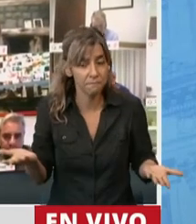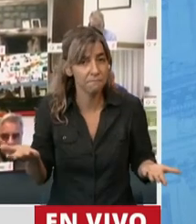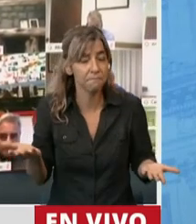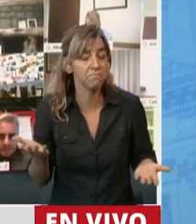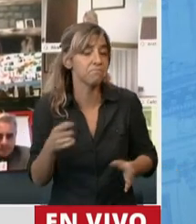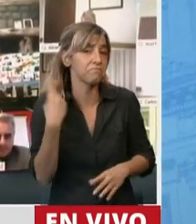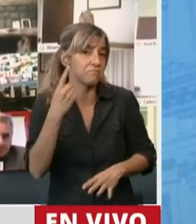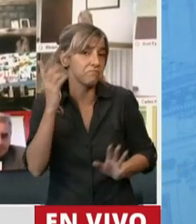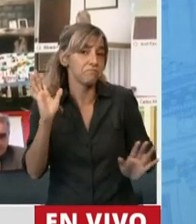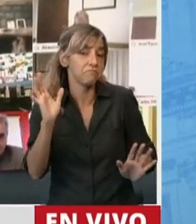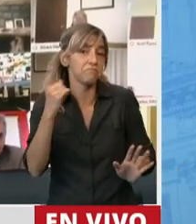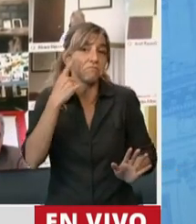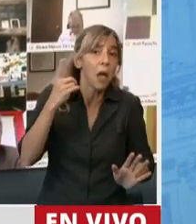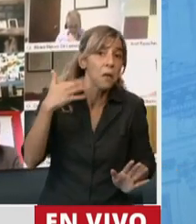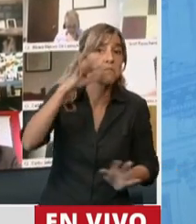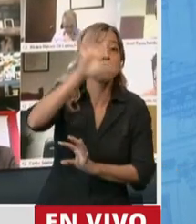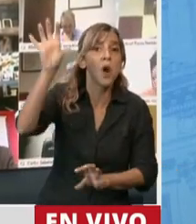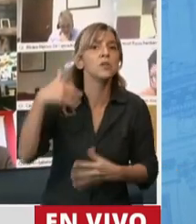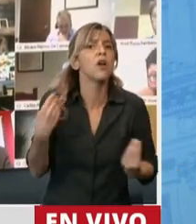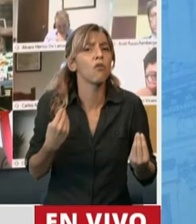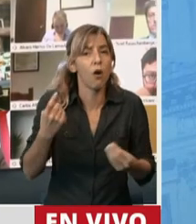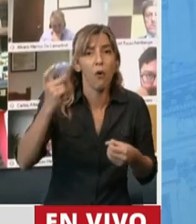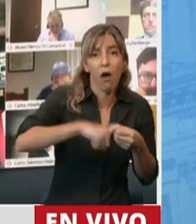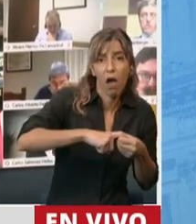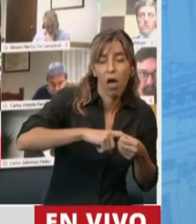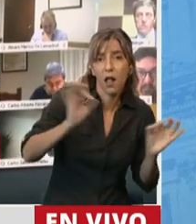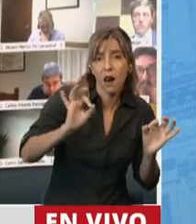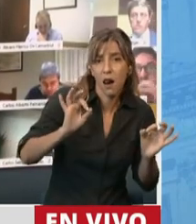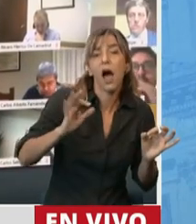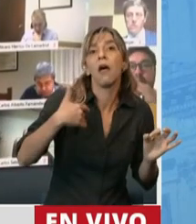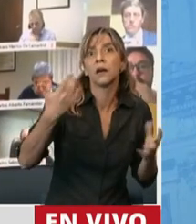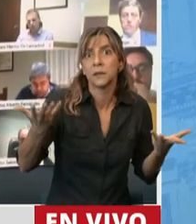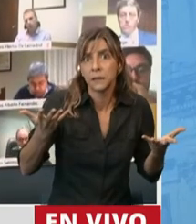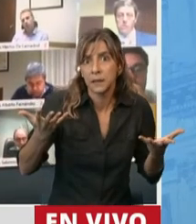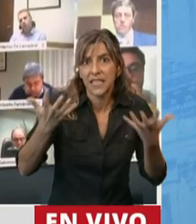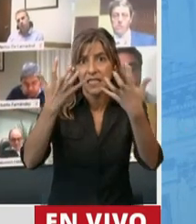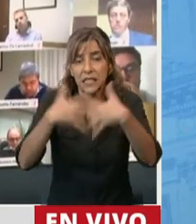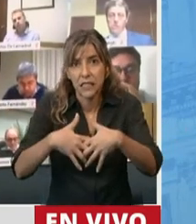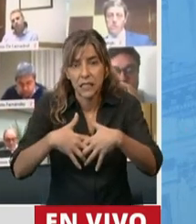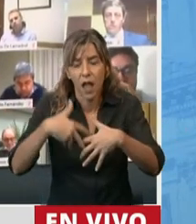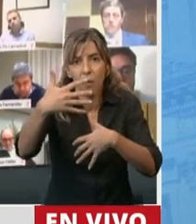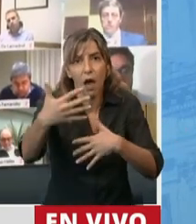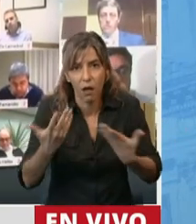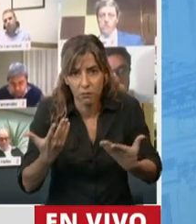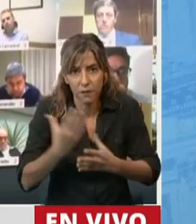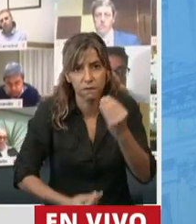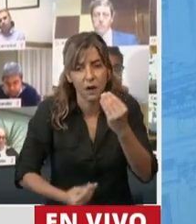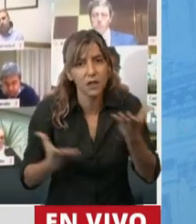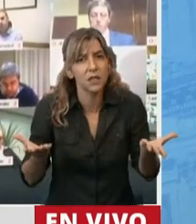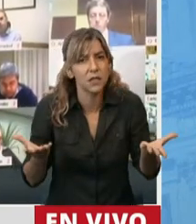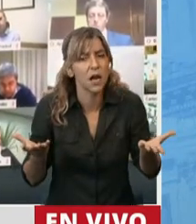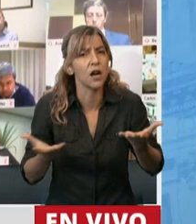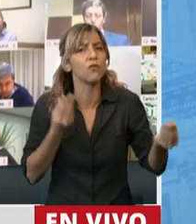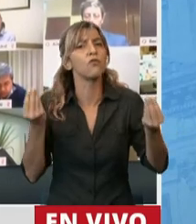o demoraran esas adhesiones, harían tambalear todo el sistema porque en esos dos distritos están la